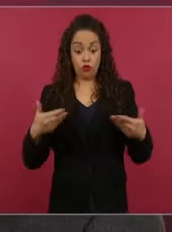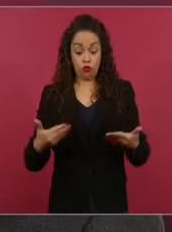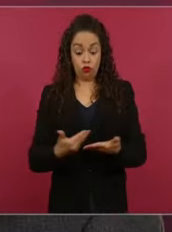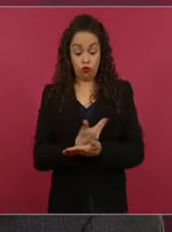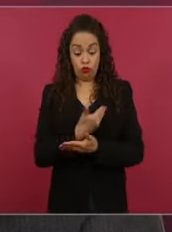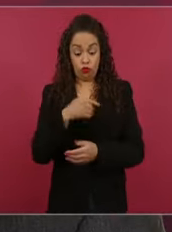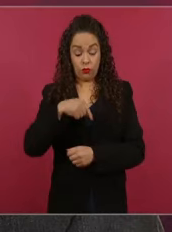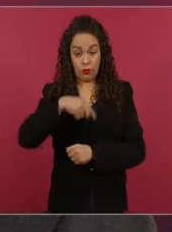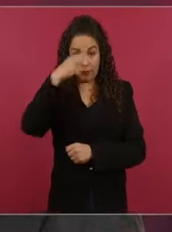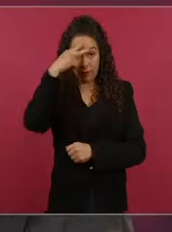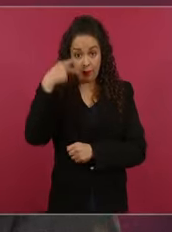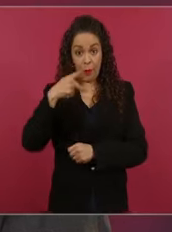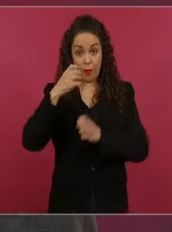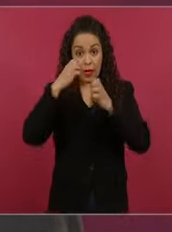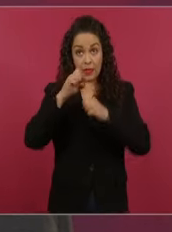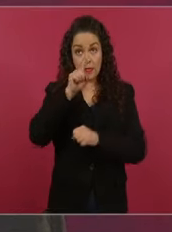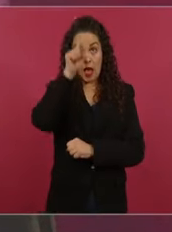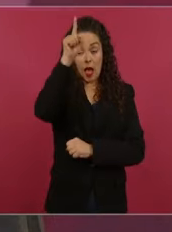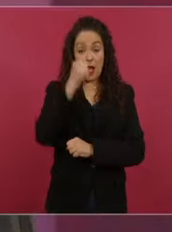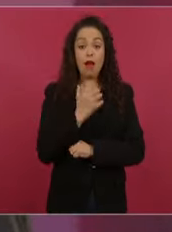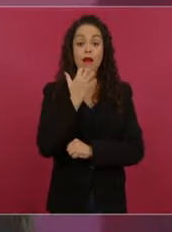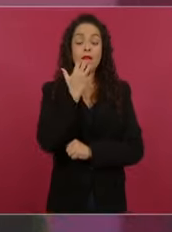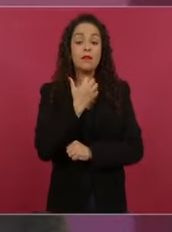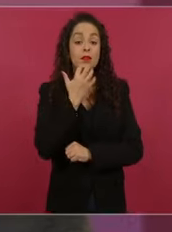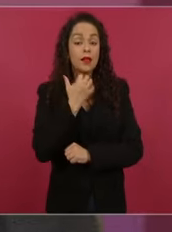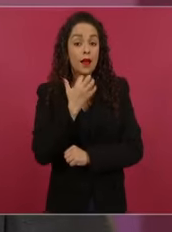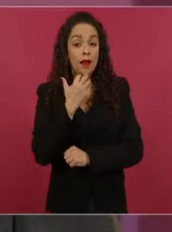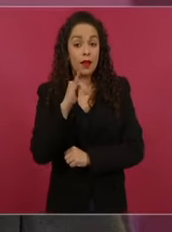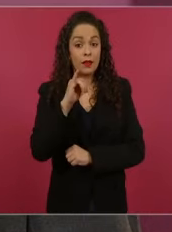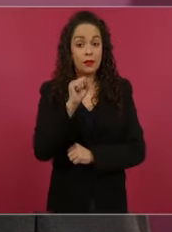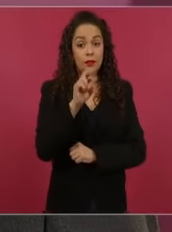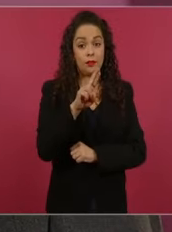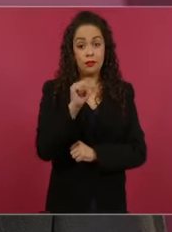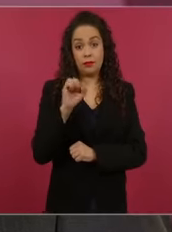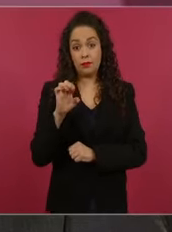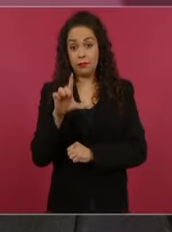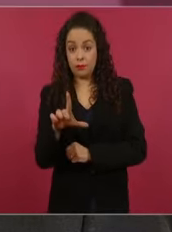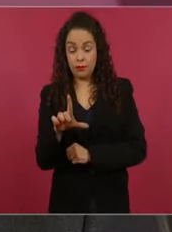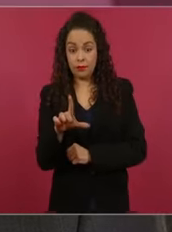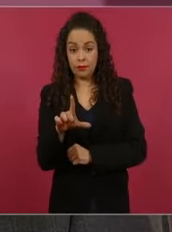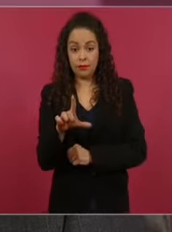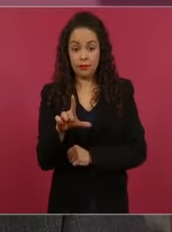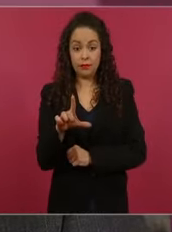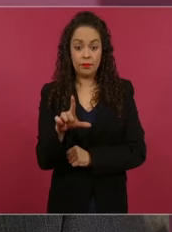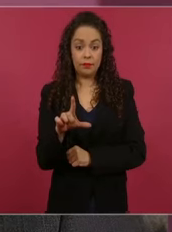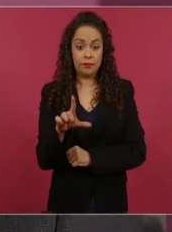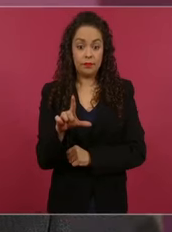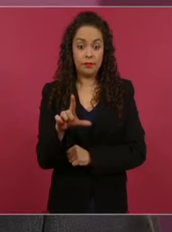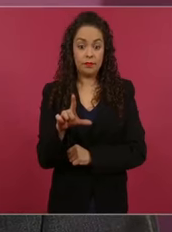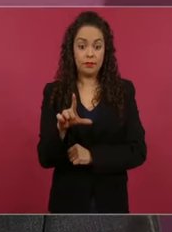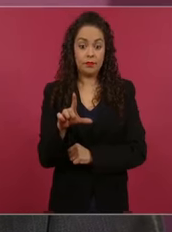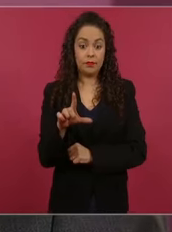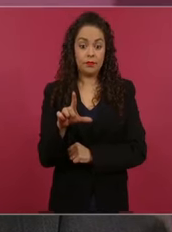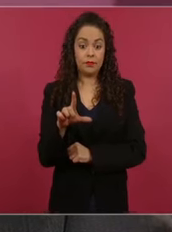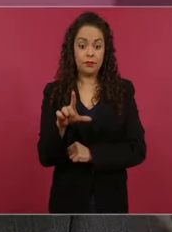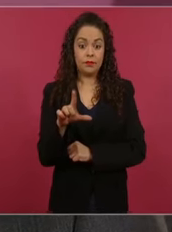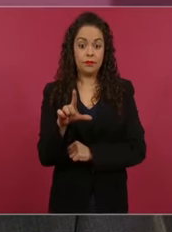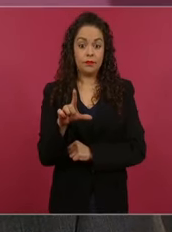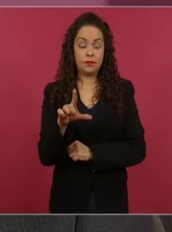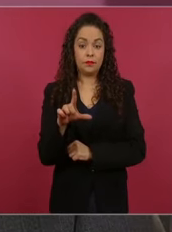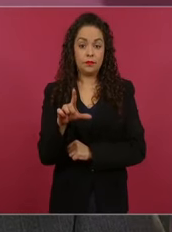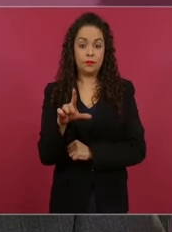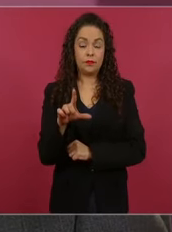en Israel, hoy sale un avión